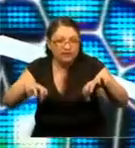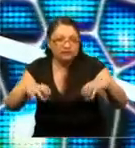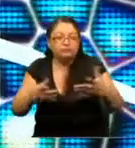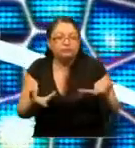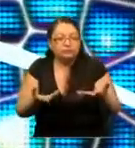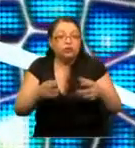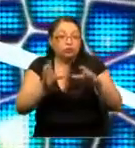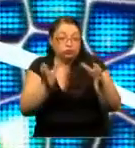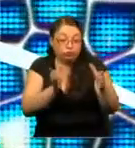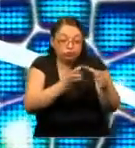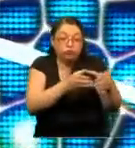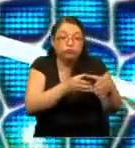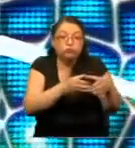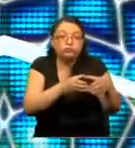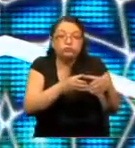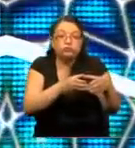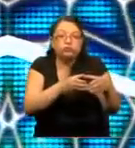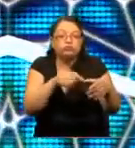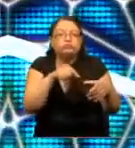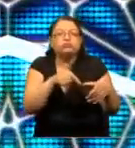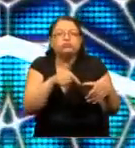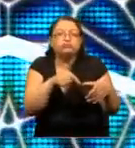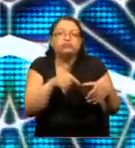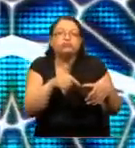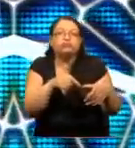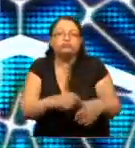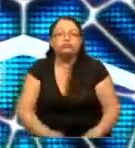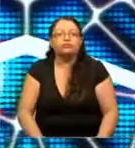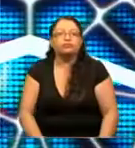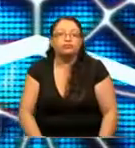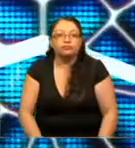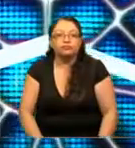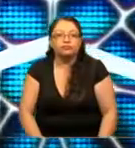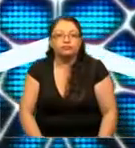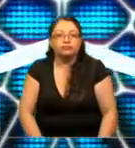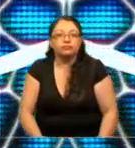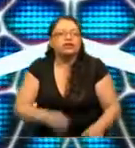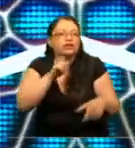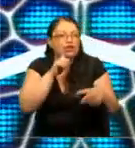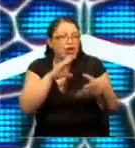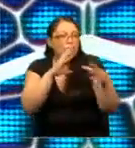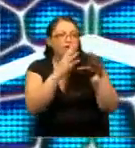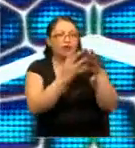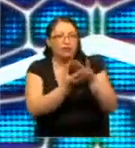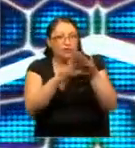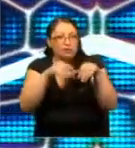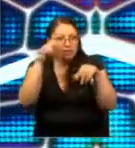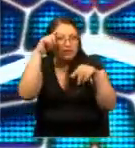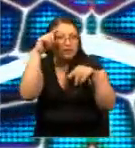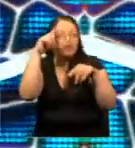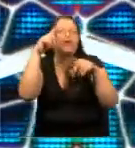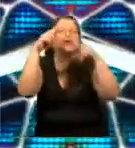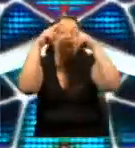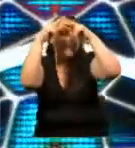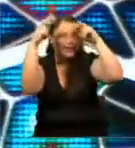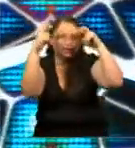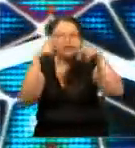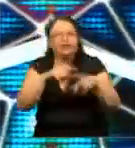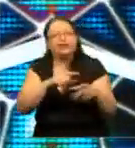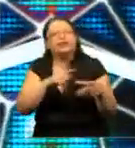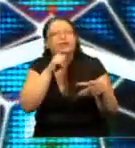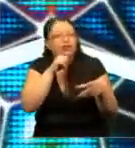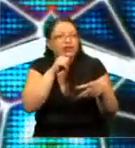Una población que va a corresponder a aquellas que tienen la morfología de neurona que presentan los marcadores